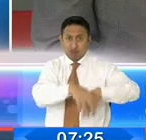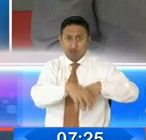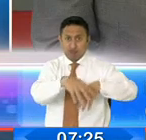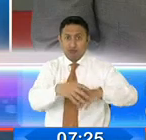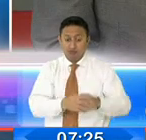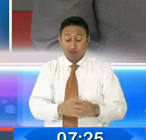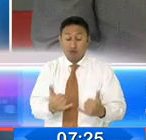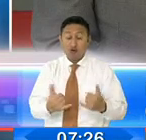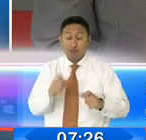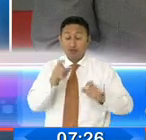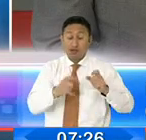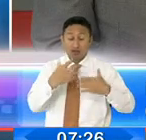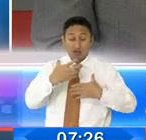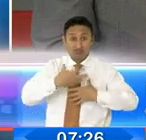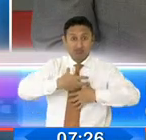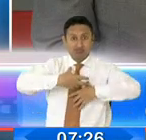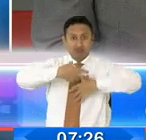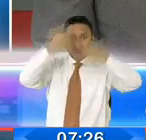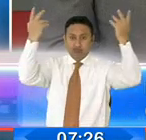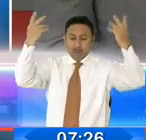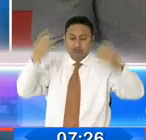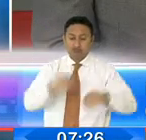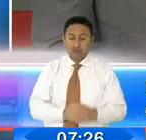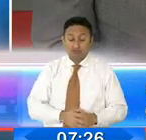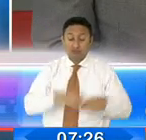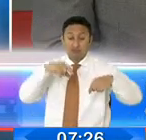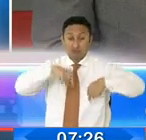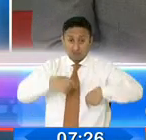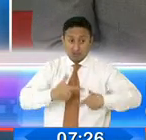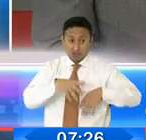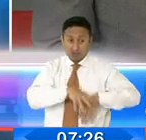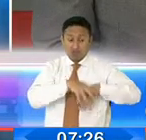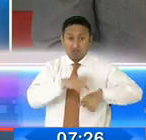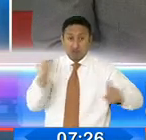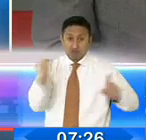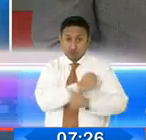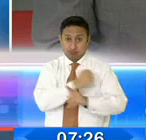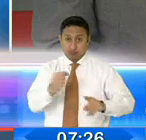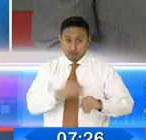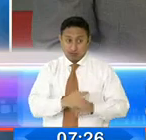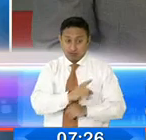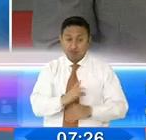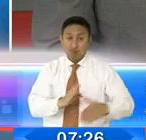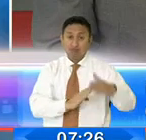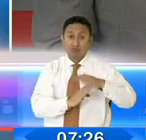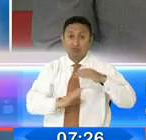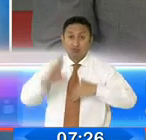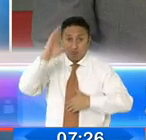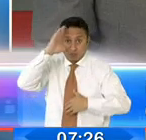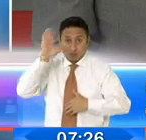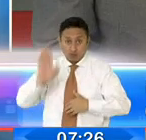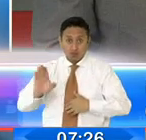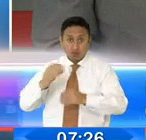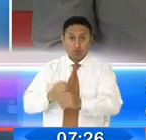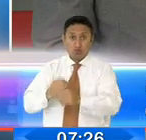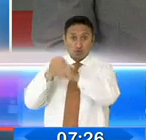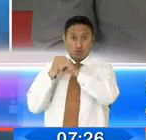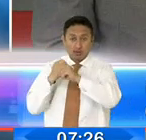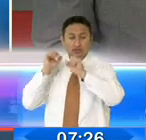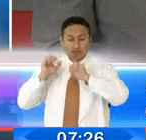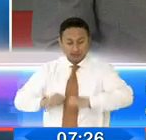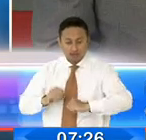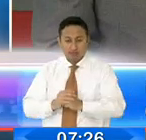se exacerbaron, por supuesto. Cuando hay violencia en una manifestación pacífica, la policía tiene el deber. Para eso hay